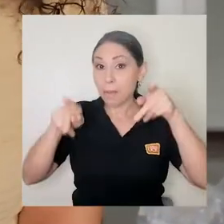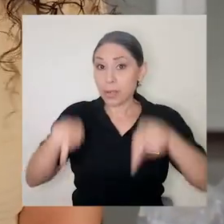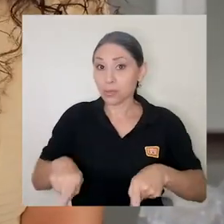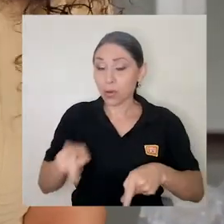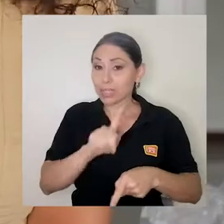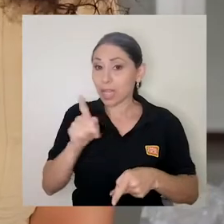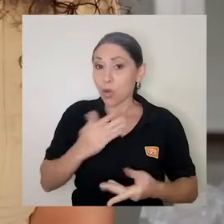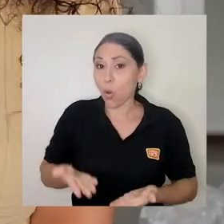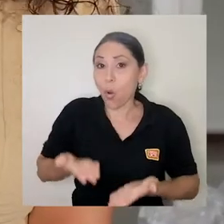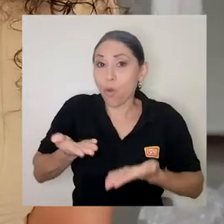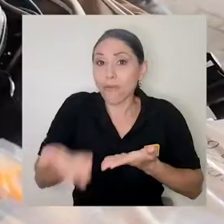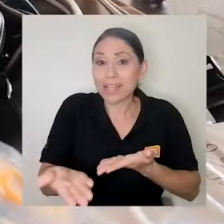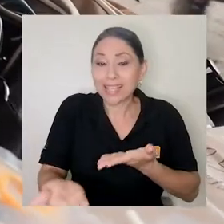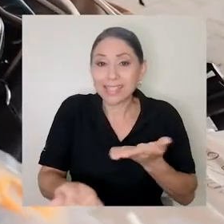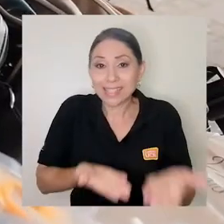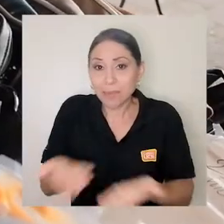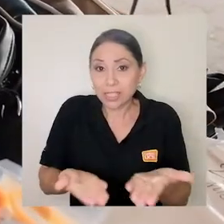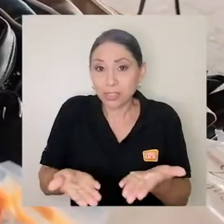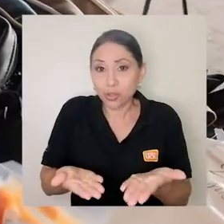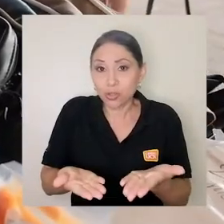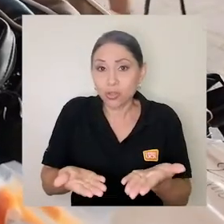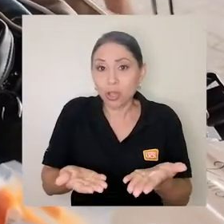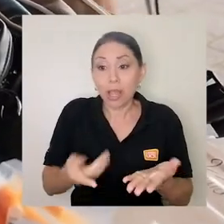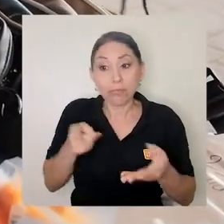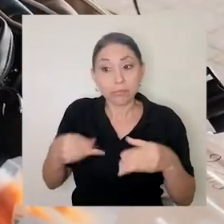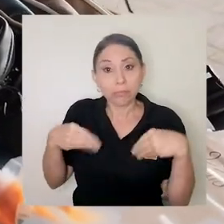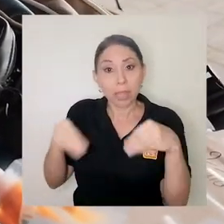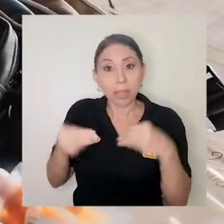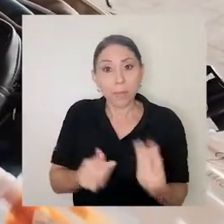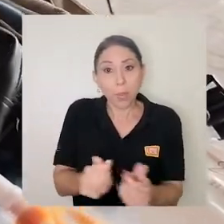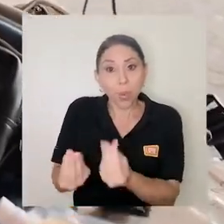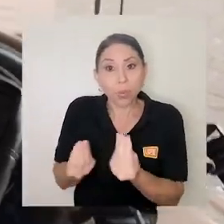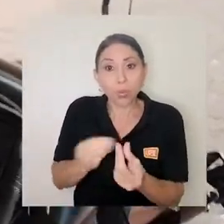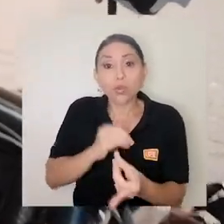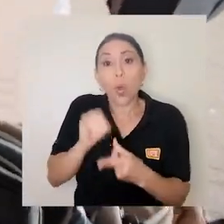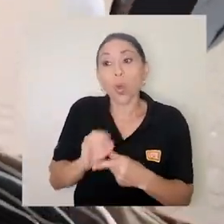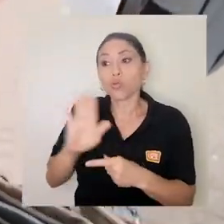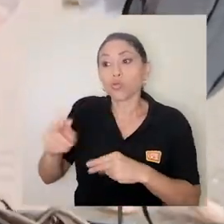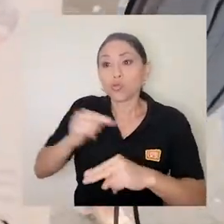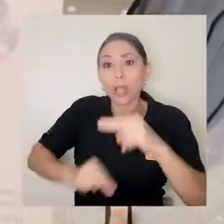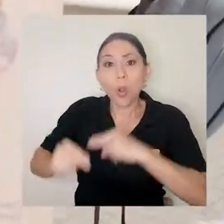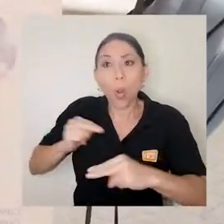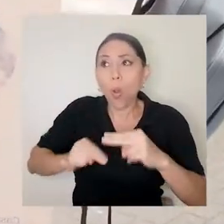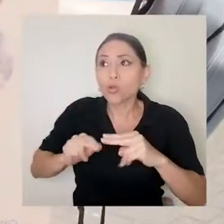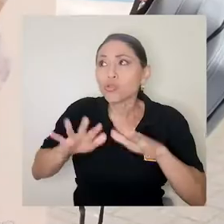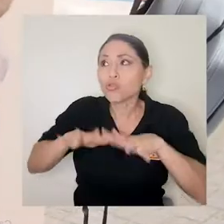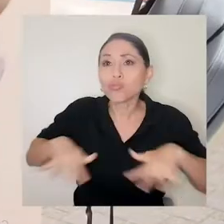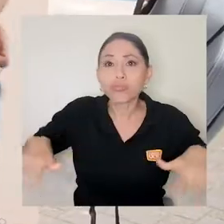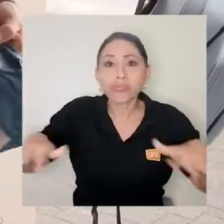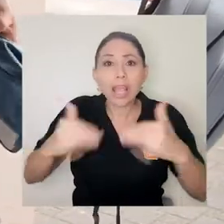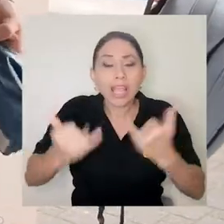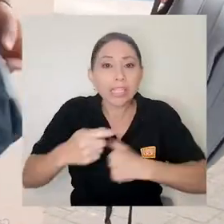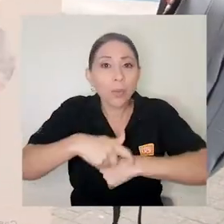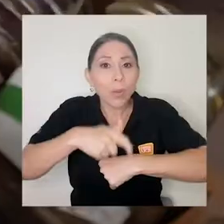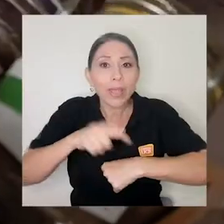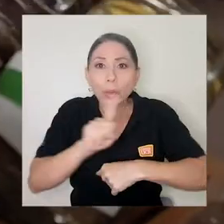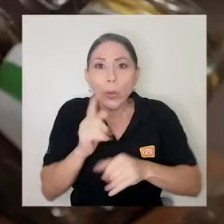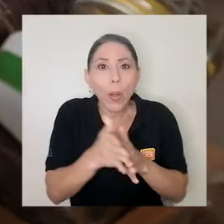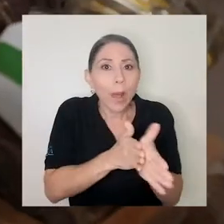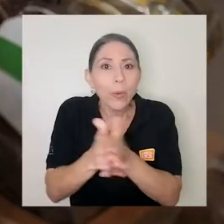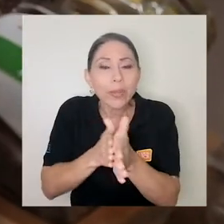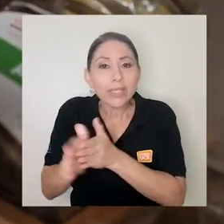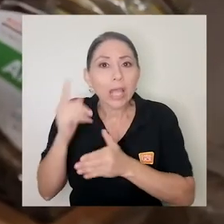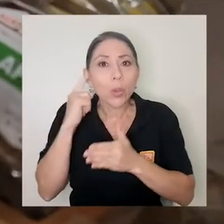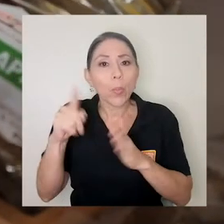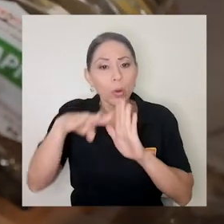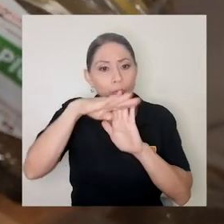productos o bien tienen locales que en este momento se están desaprovechando por las restricciones sanitarias? Esta es